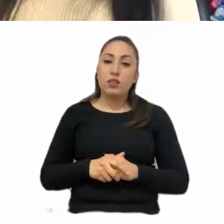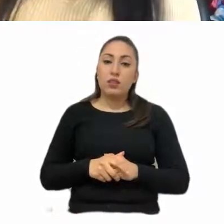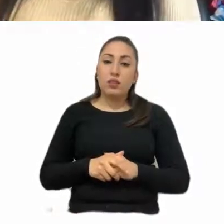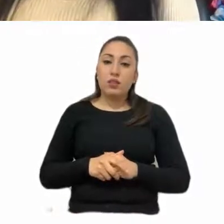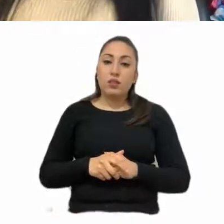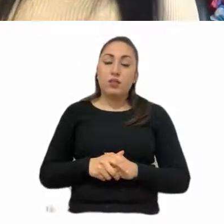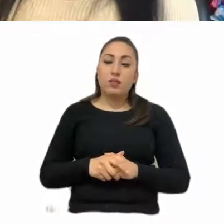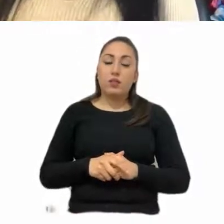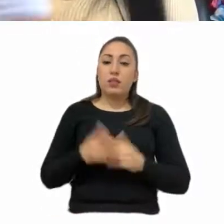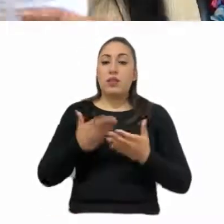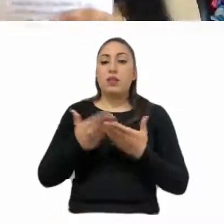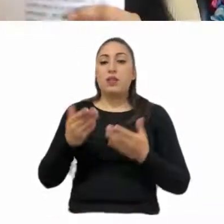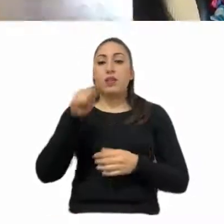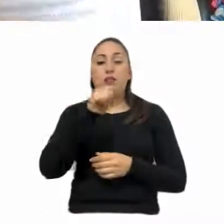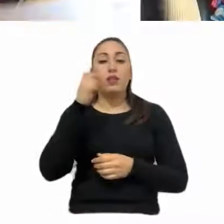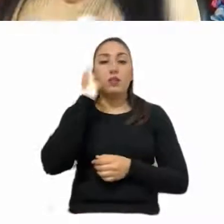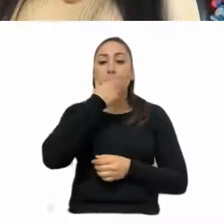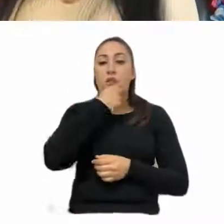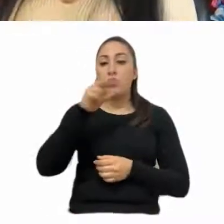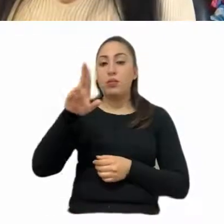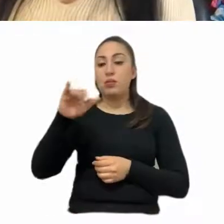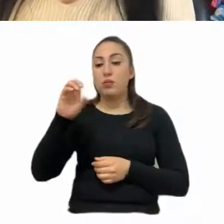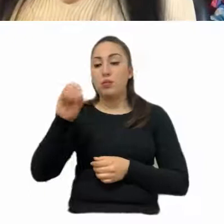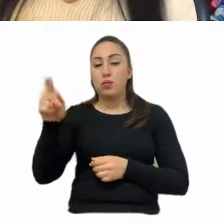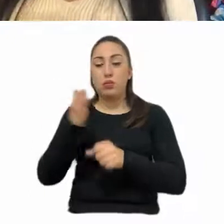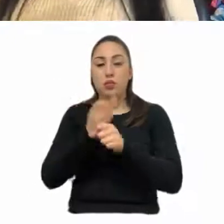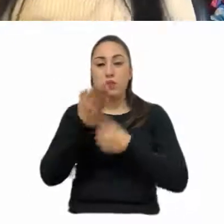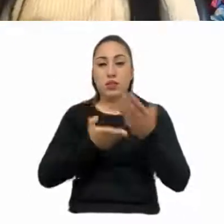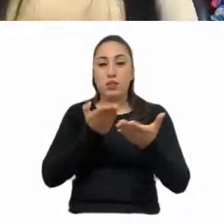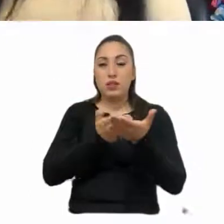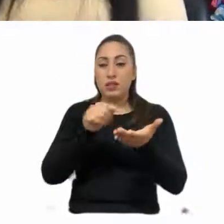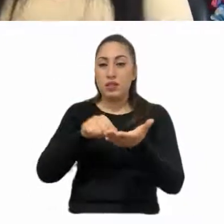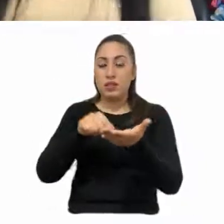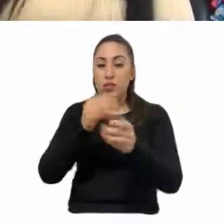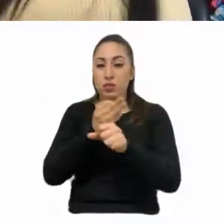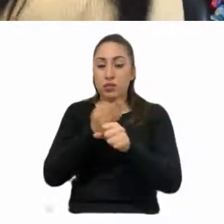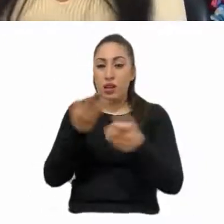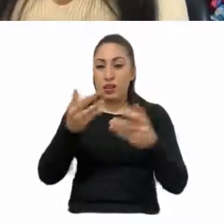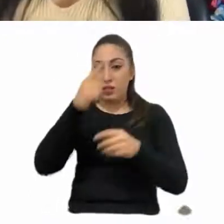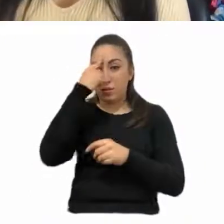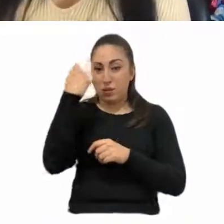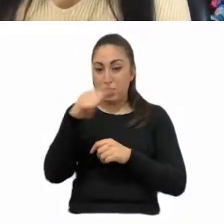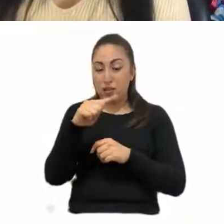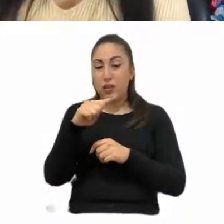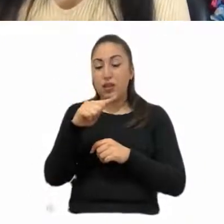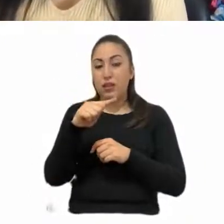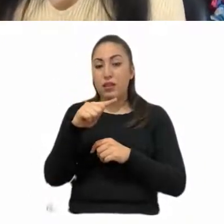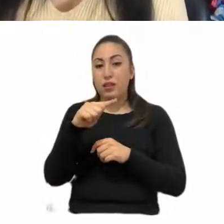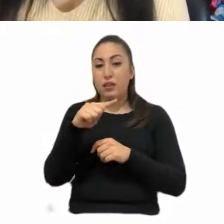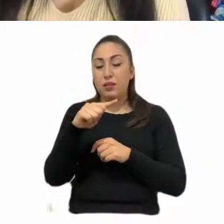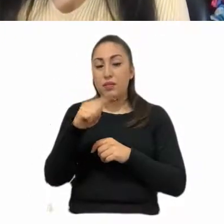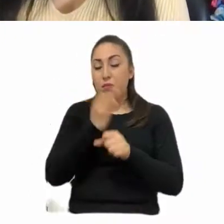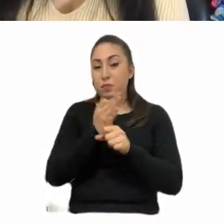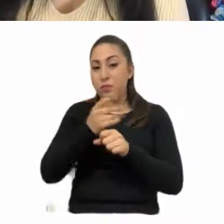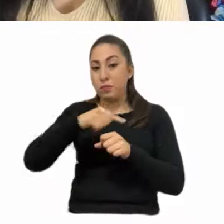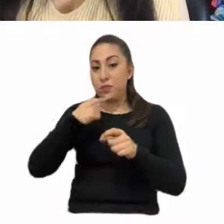plantea el diputado Ricardo Rubio, me parece que esta propuesta que se está haciendo de, de, de, de, esta iniciativa que se está discutiendo